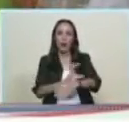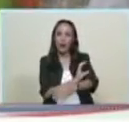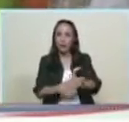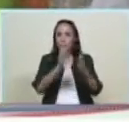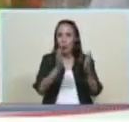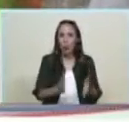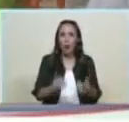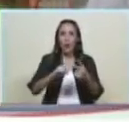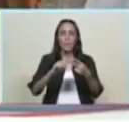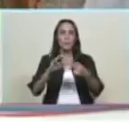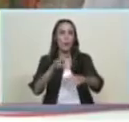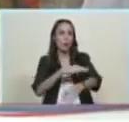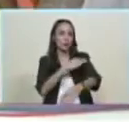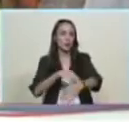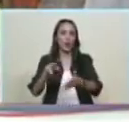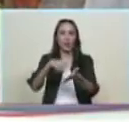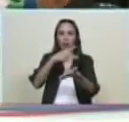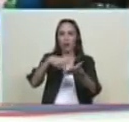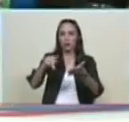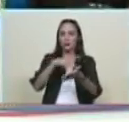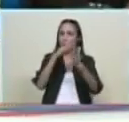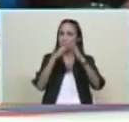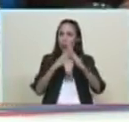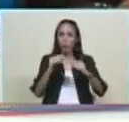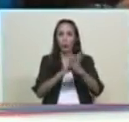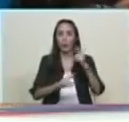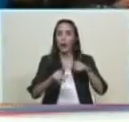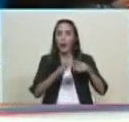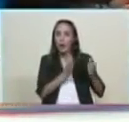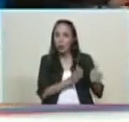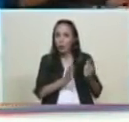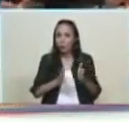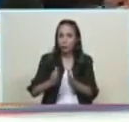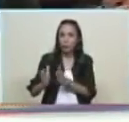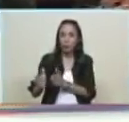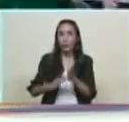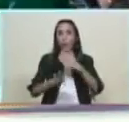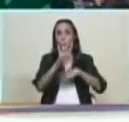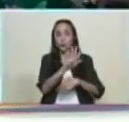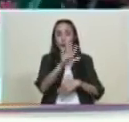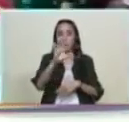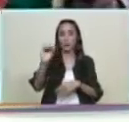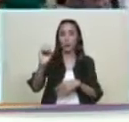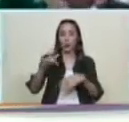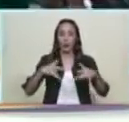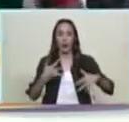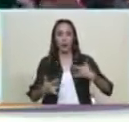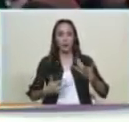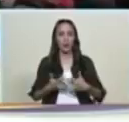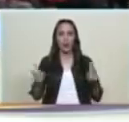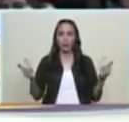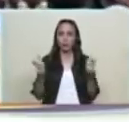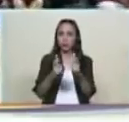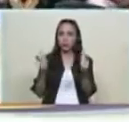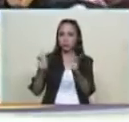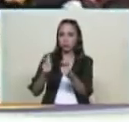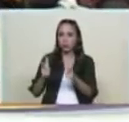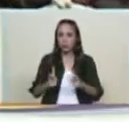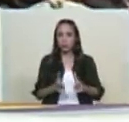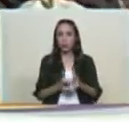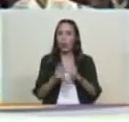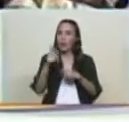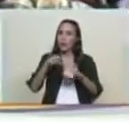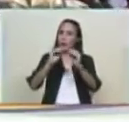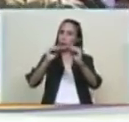toda la cultura toda la cultura para poder organizar esas 450 actividades hemos convocado con el